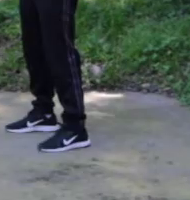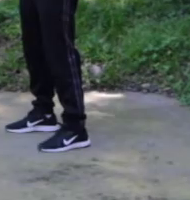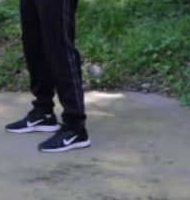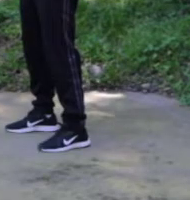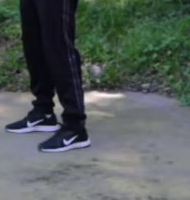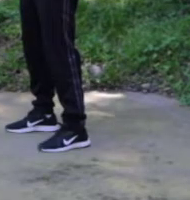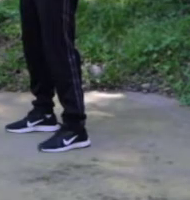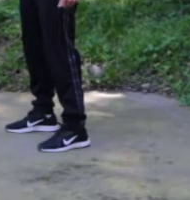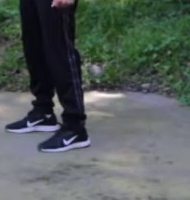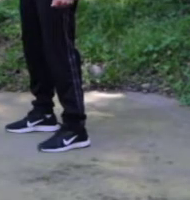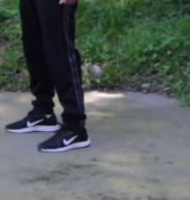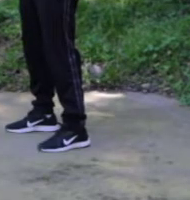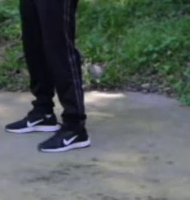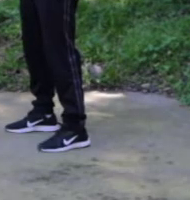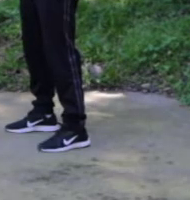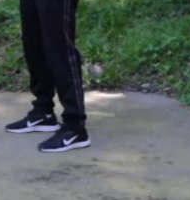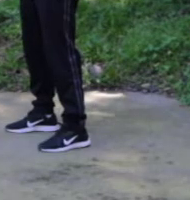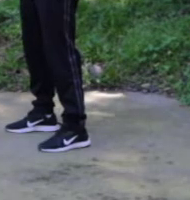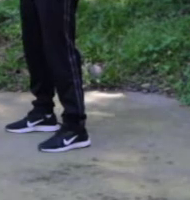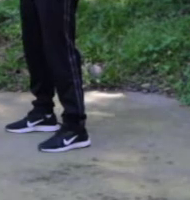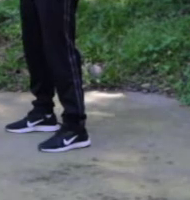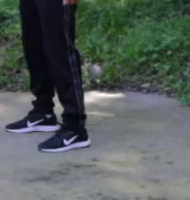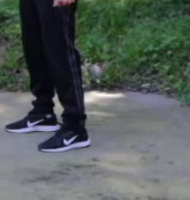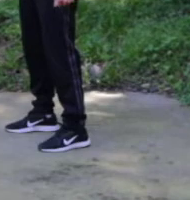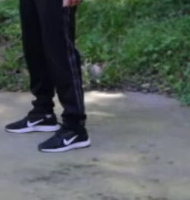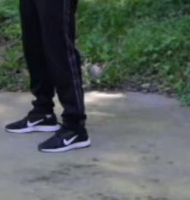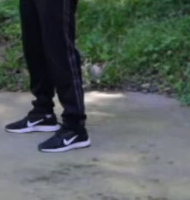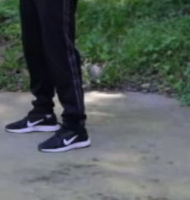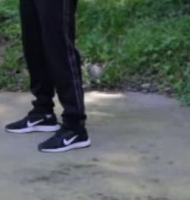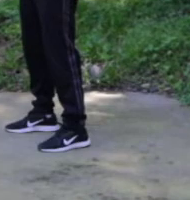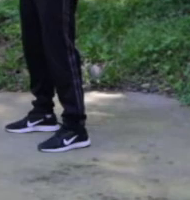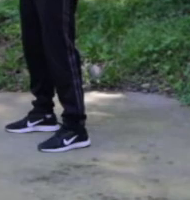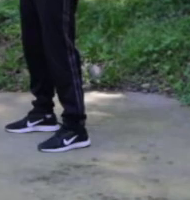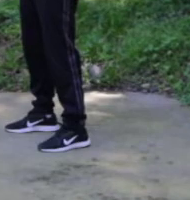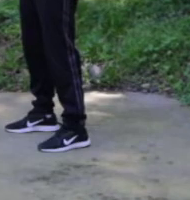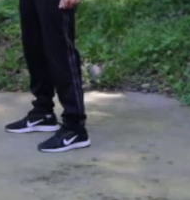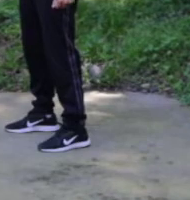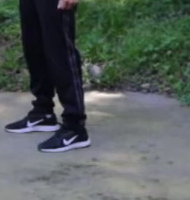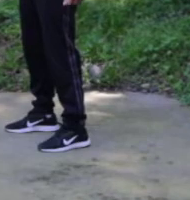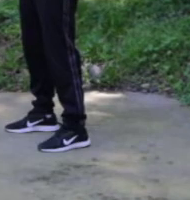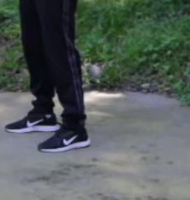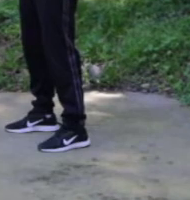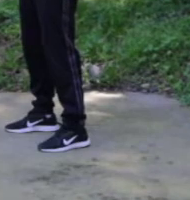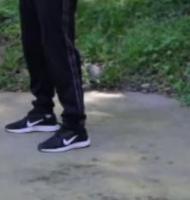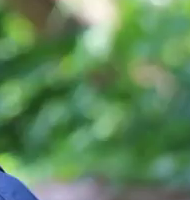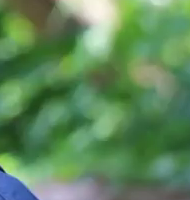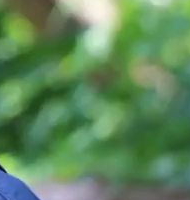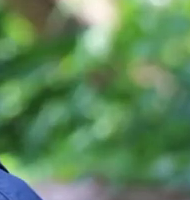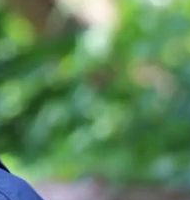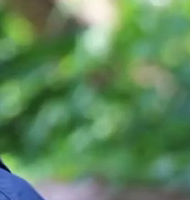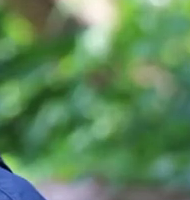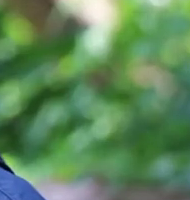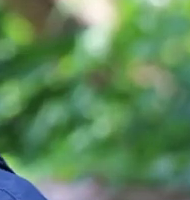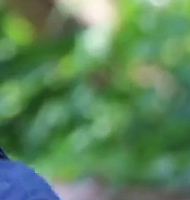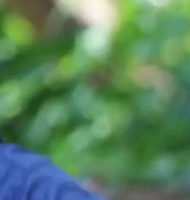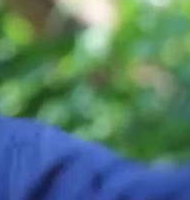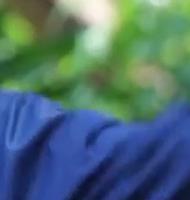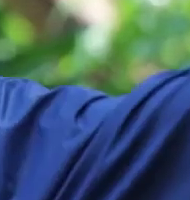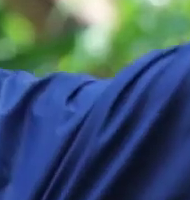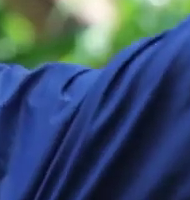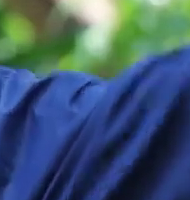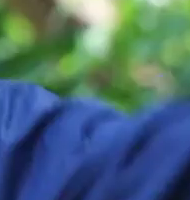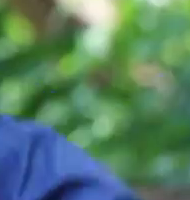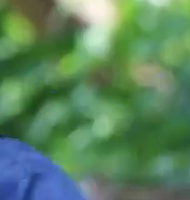Exactamente ahí. Exacto. Ahí. Elevamos. Bajamos. Elevamos. Bajamos. Abrir nuestros brazos